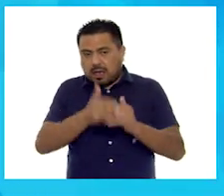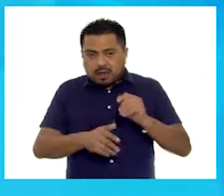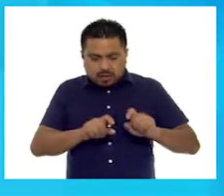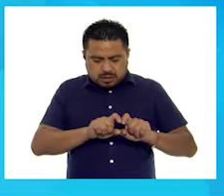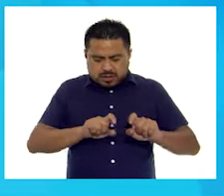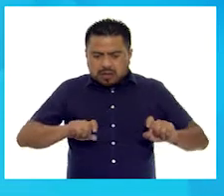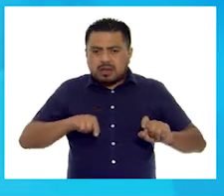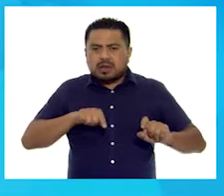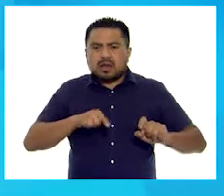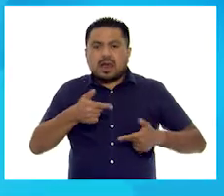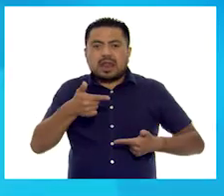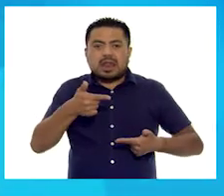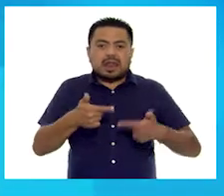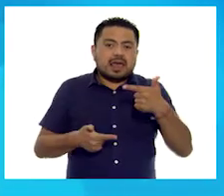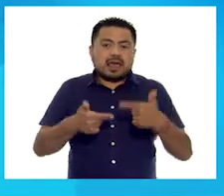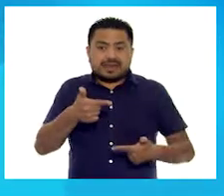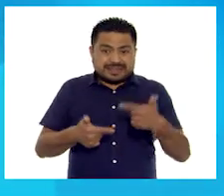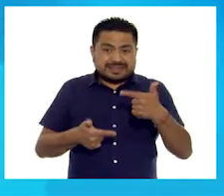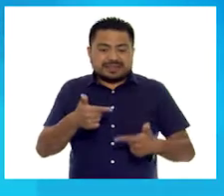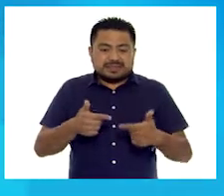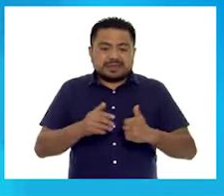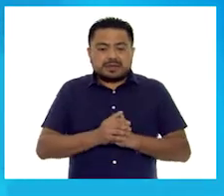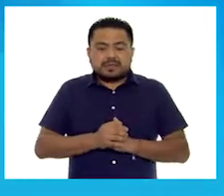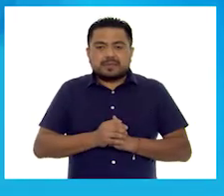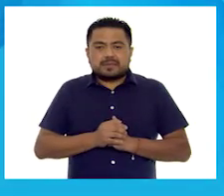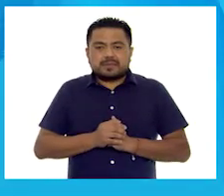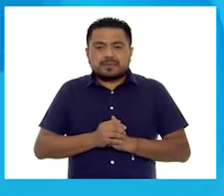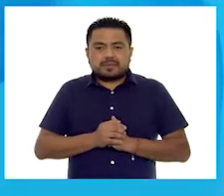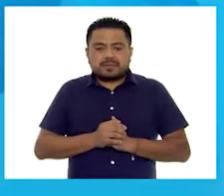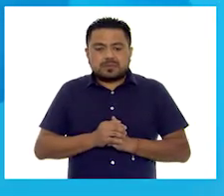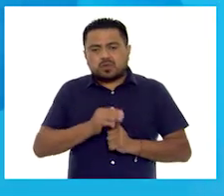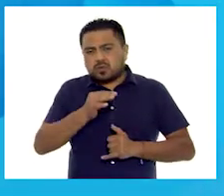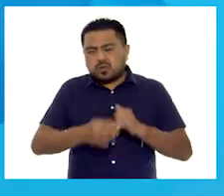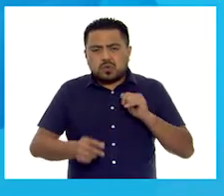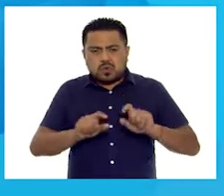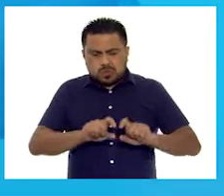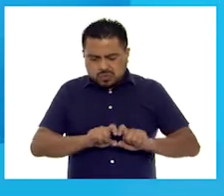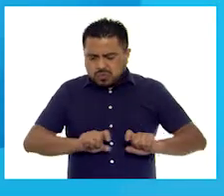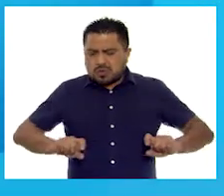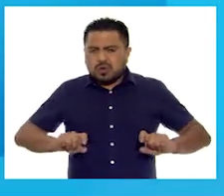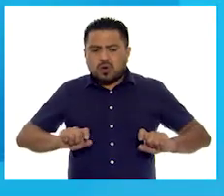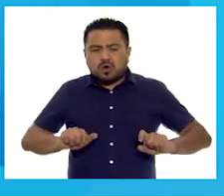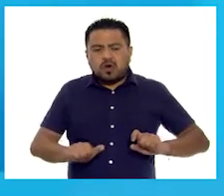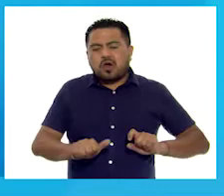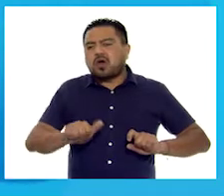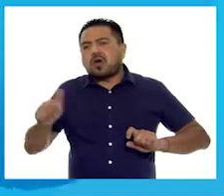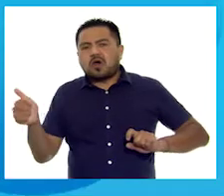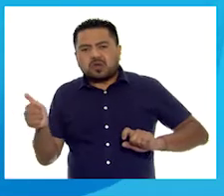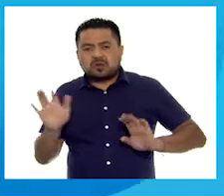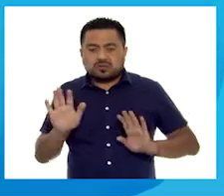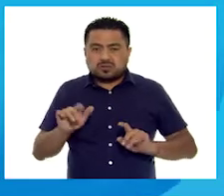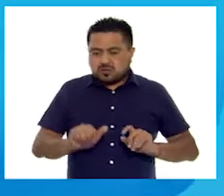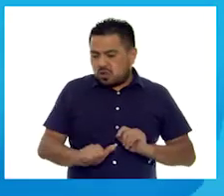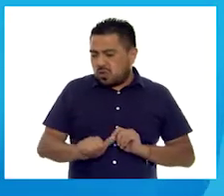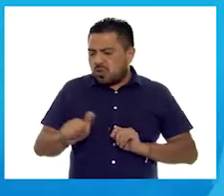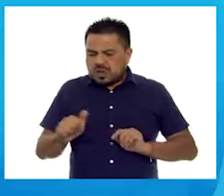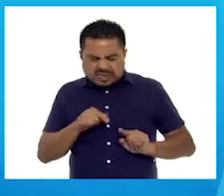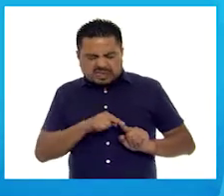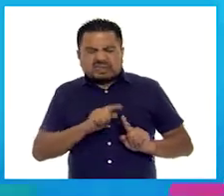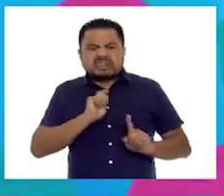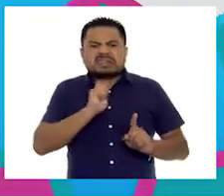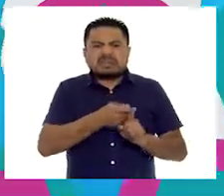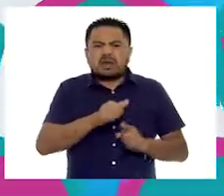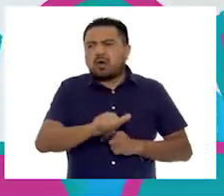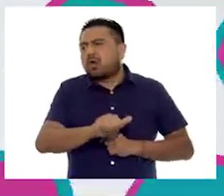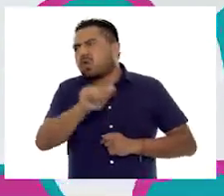la leche y un último que dice otros. En este otro significa que